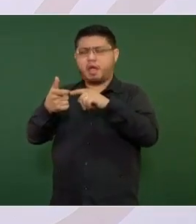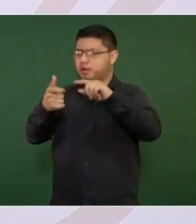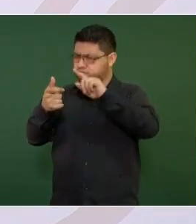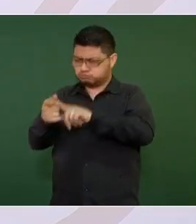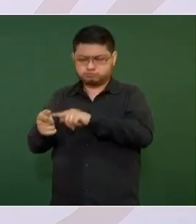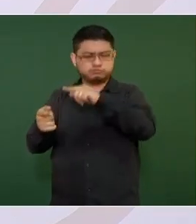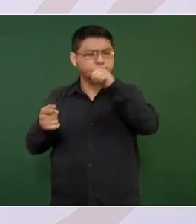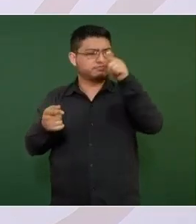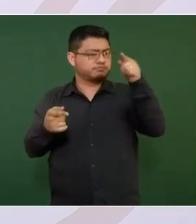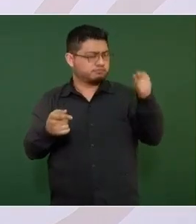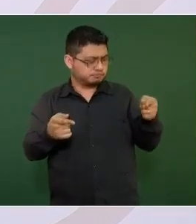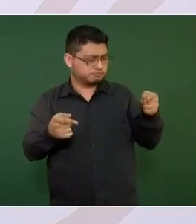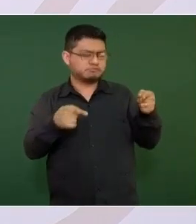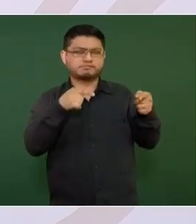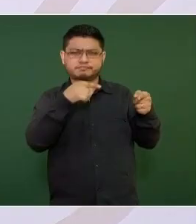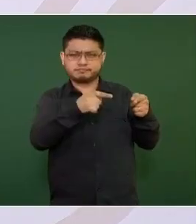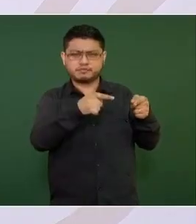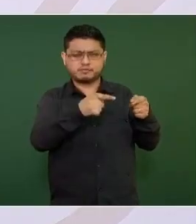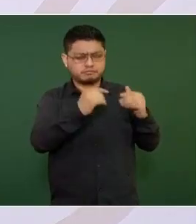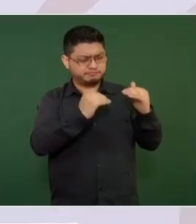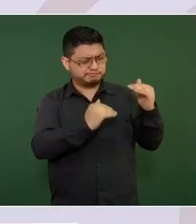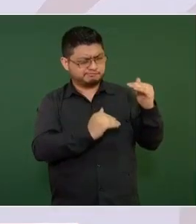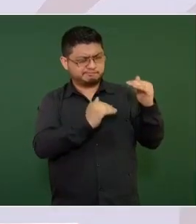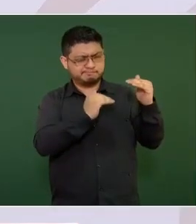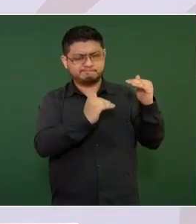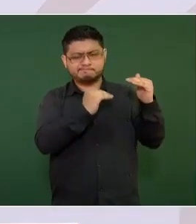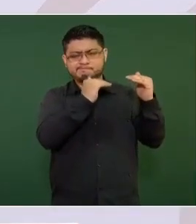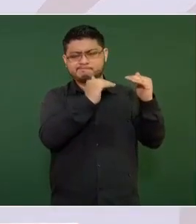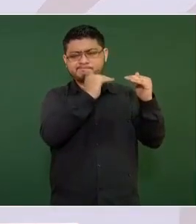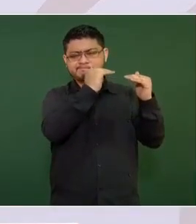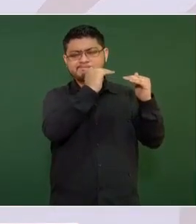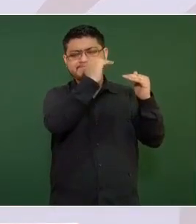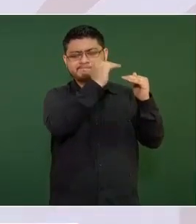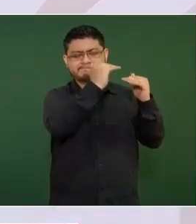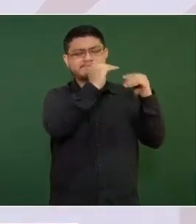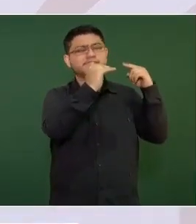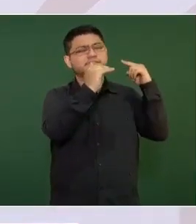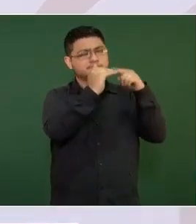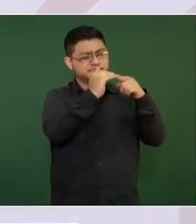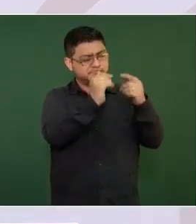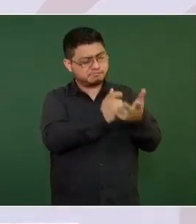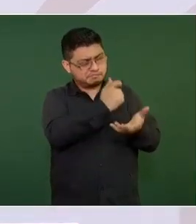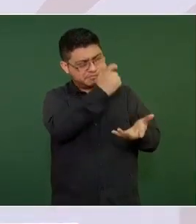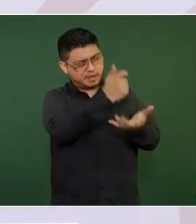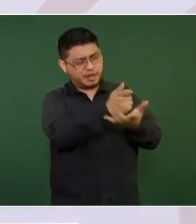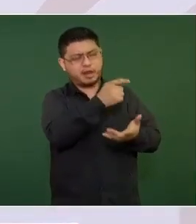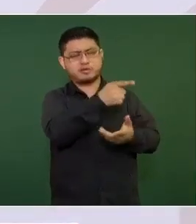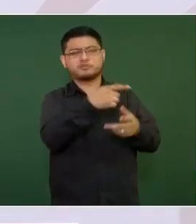también tiene que ir aumentando el salario de los maestros.